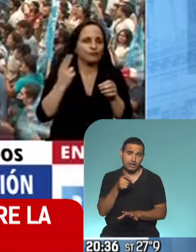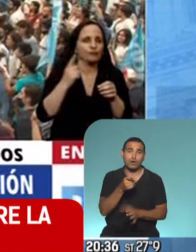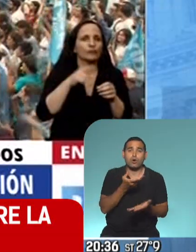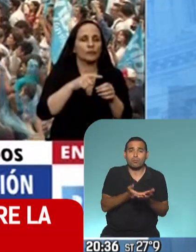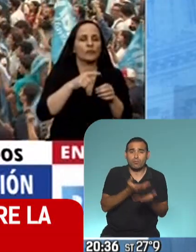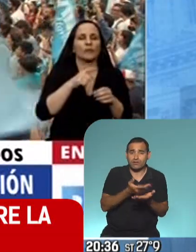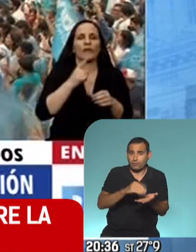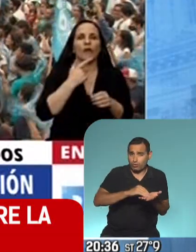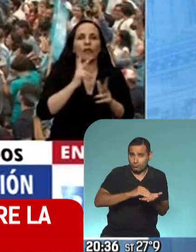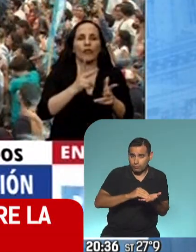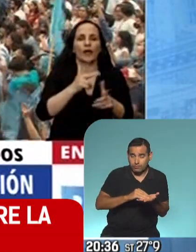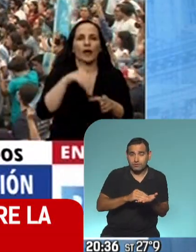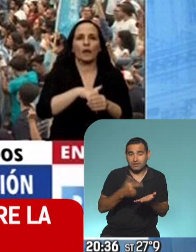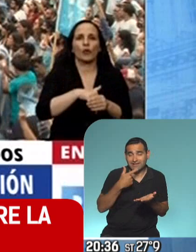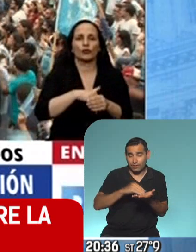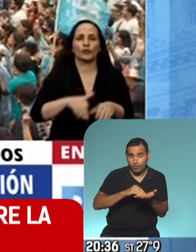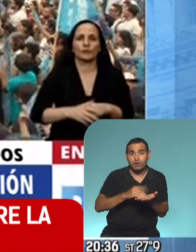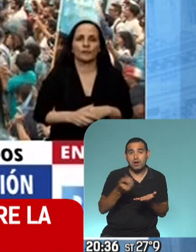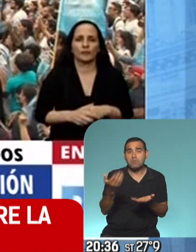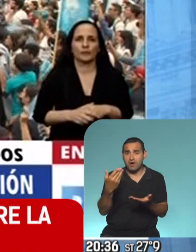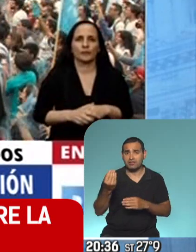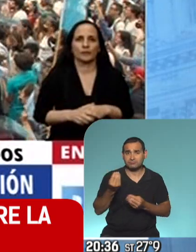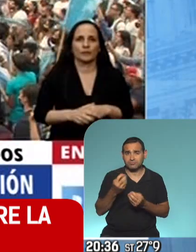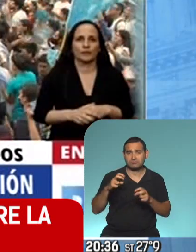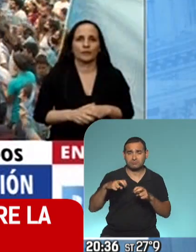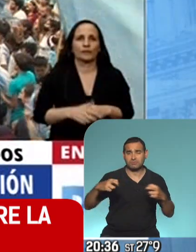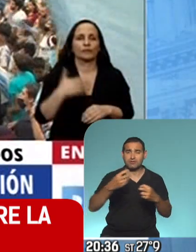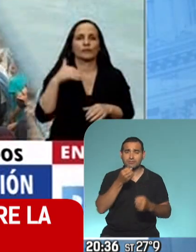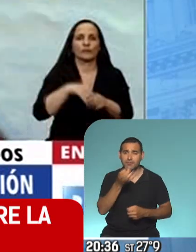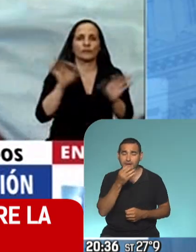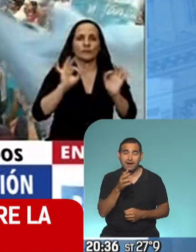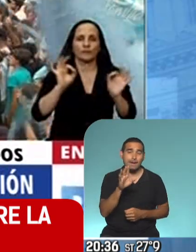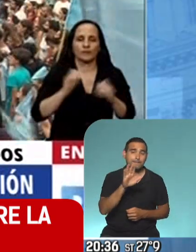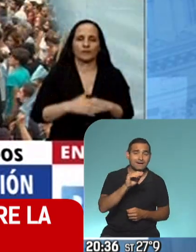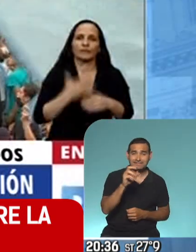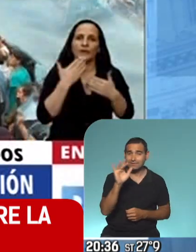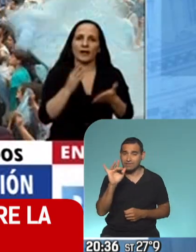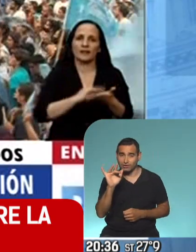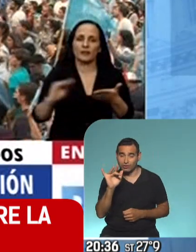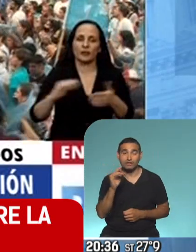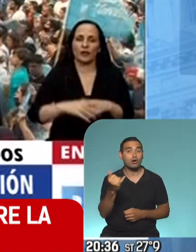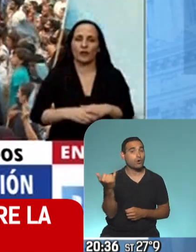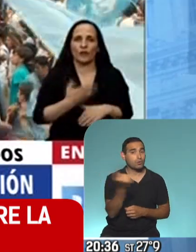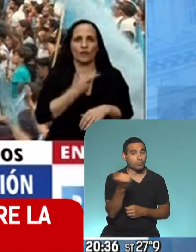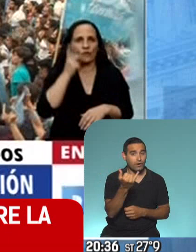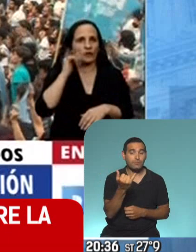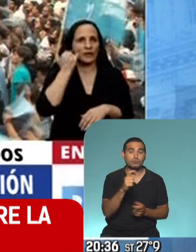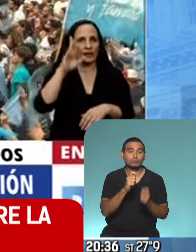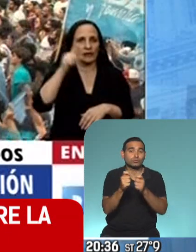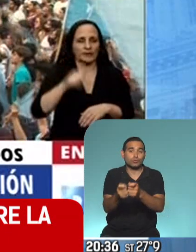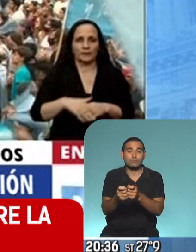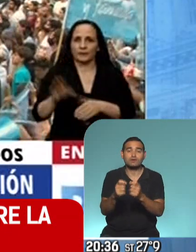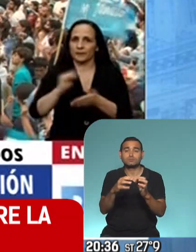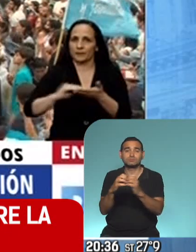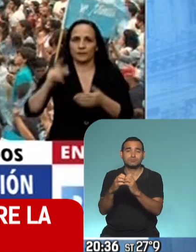los legisladores tendrán la oportunidad de exponer durante los días martes y miércoles. El jueves será el turno para que